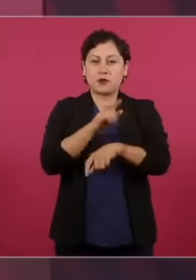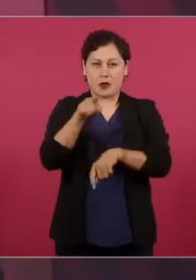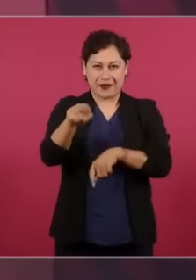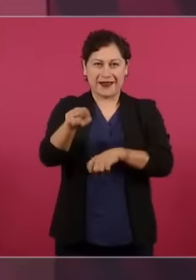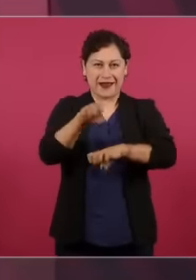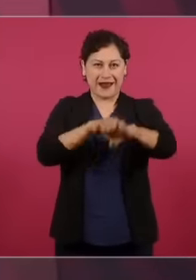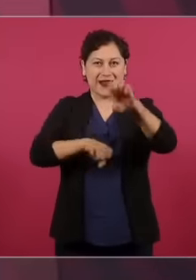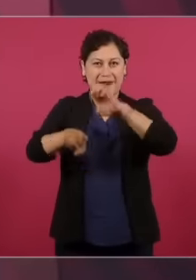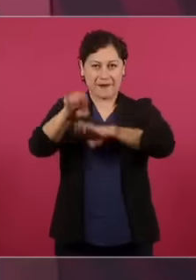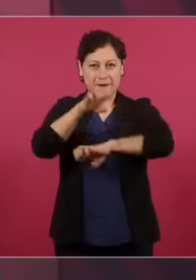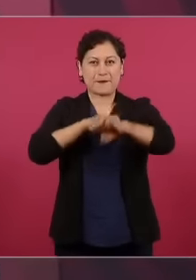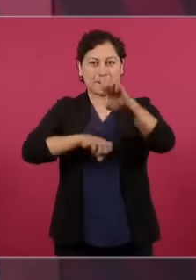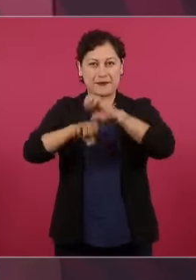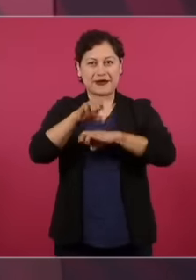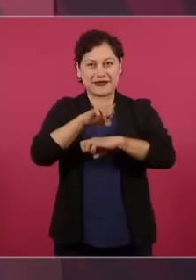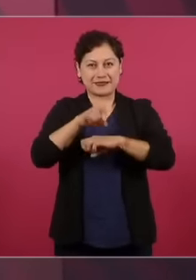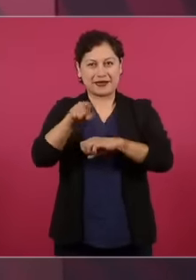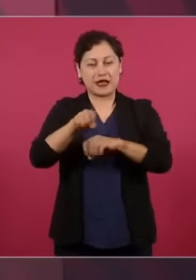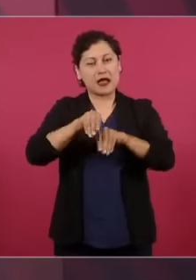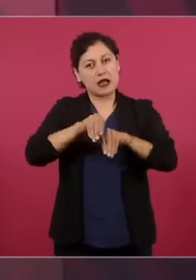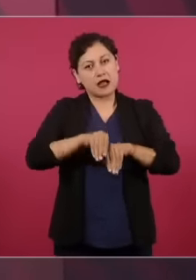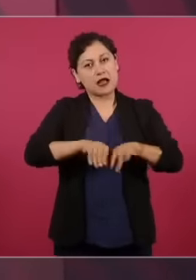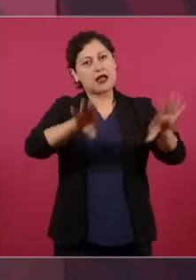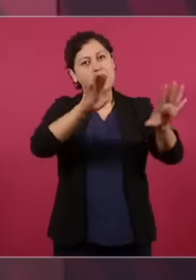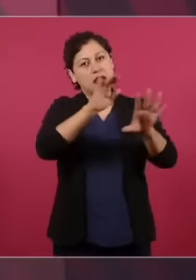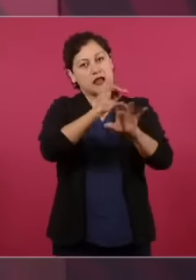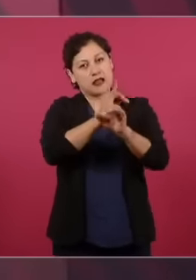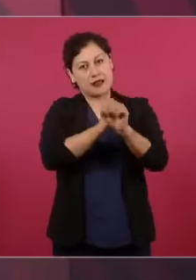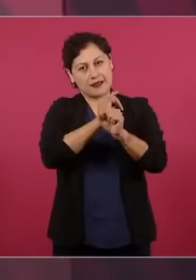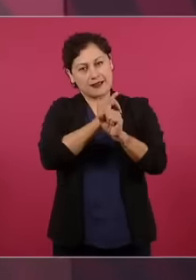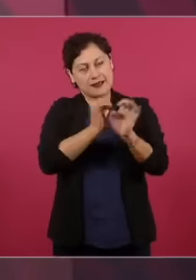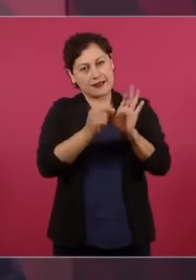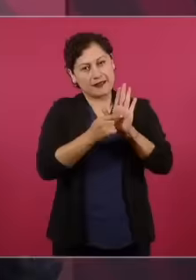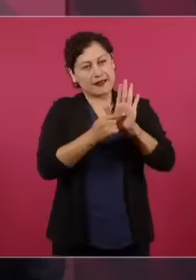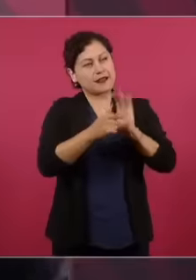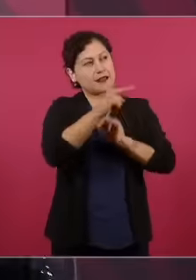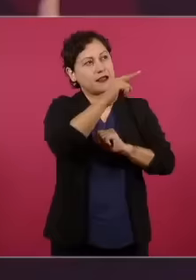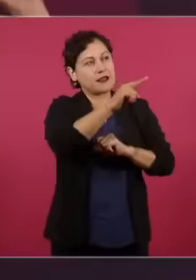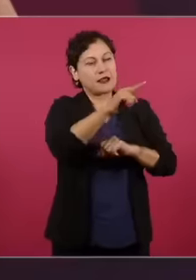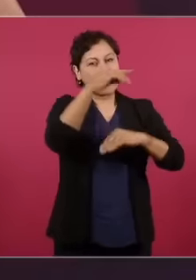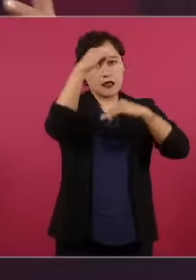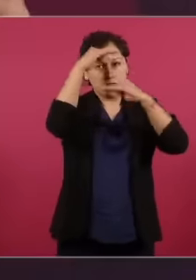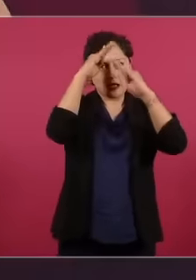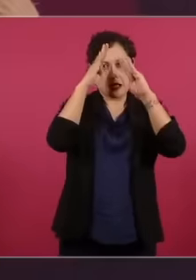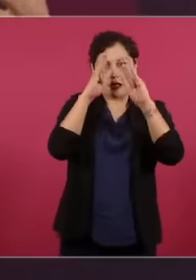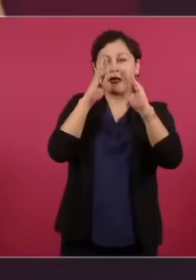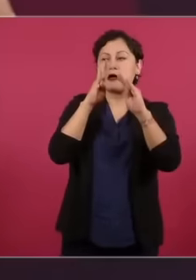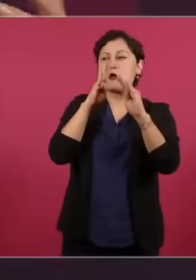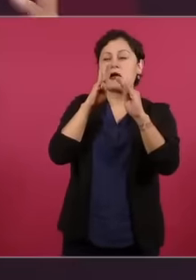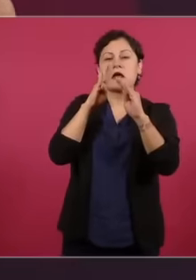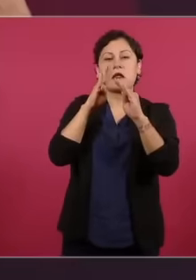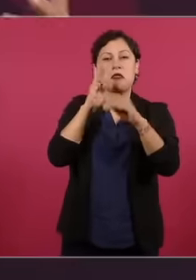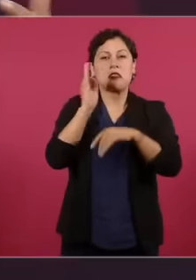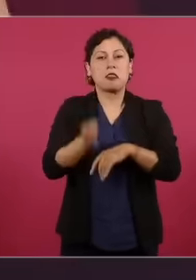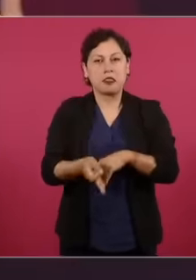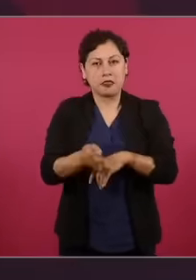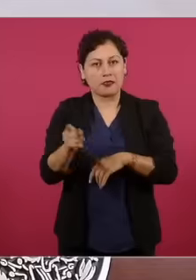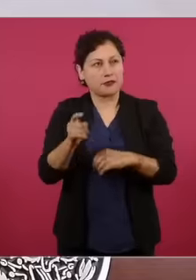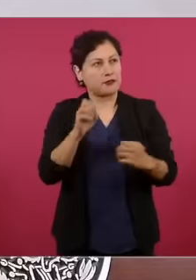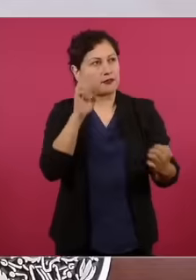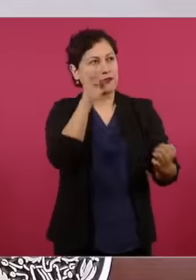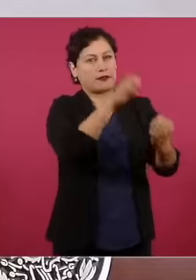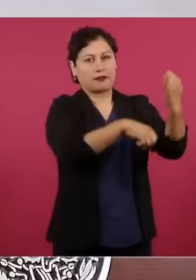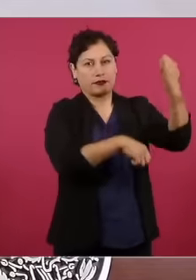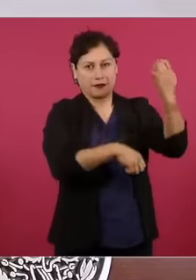los conservadores o cayeron en el autoengaño porque es espejito espejito